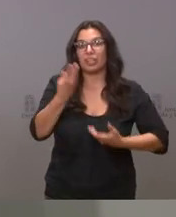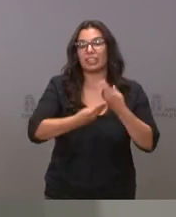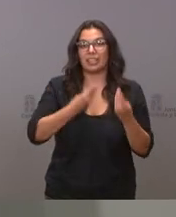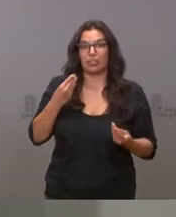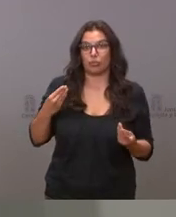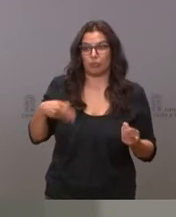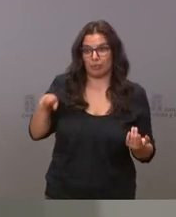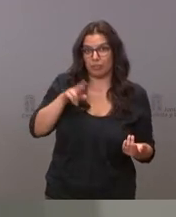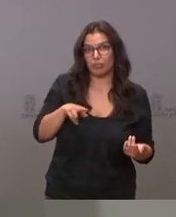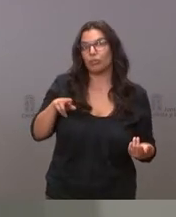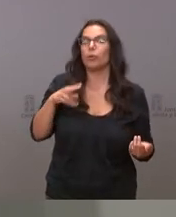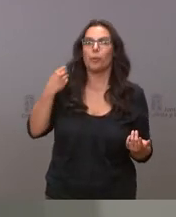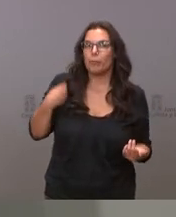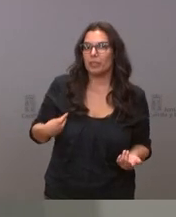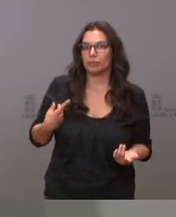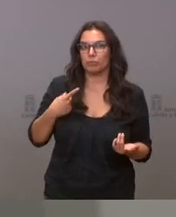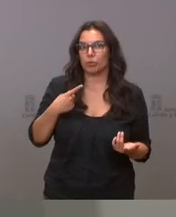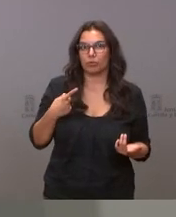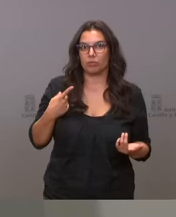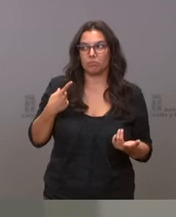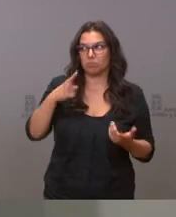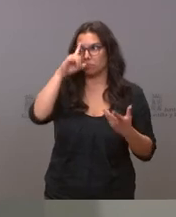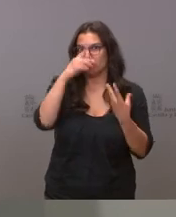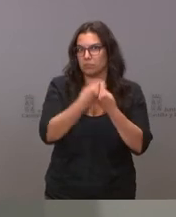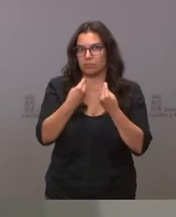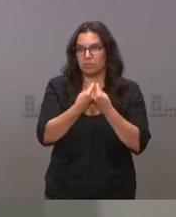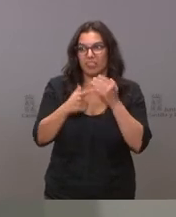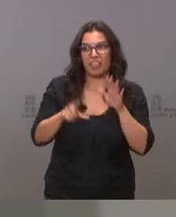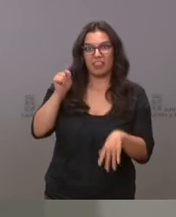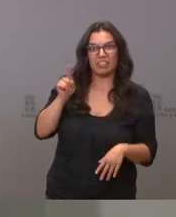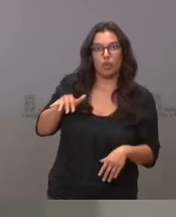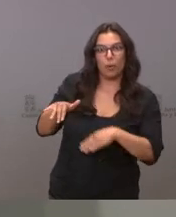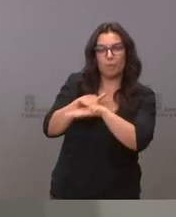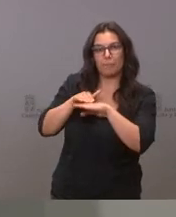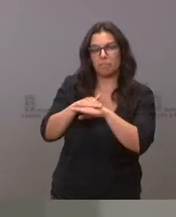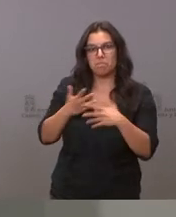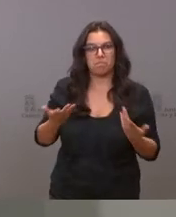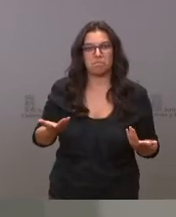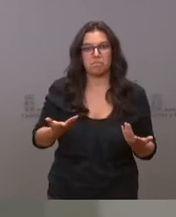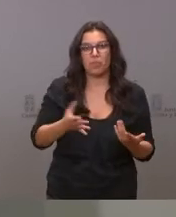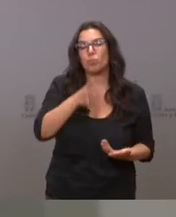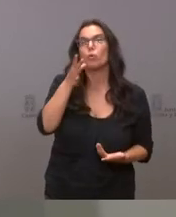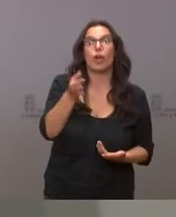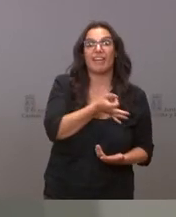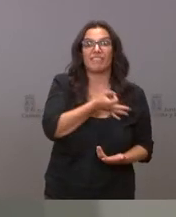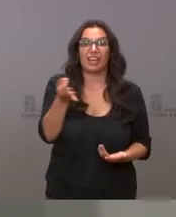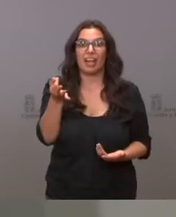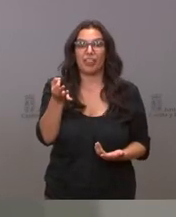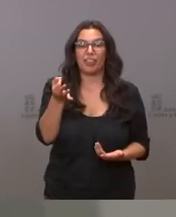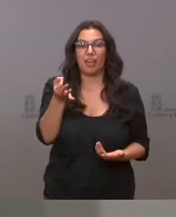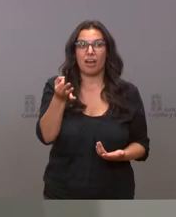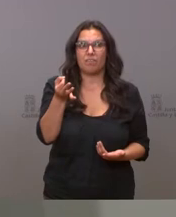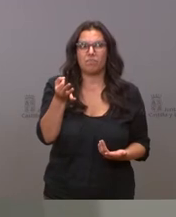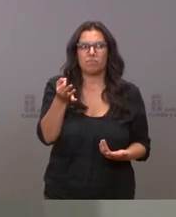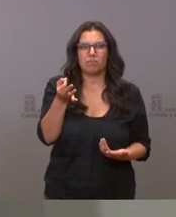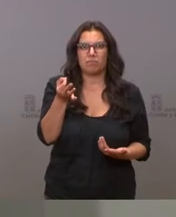que sigue siendo incomprensible porque la eficacia clínica no se mide en un estudio